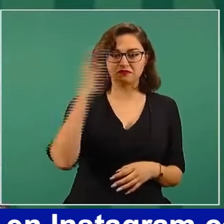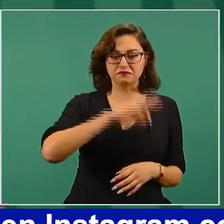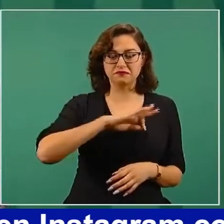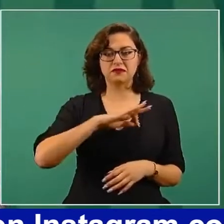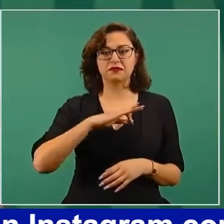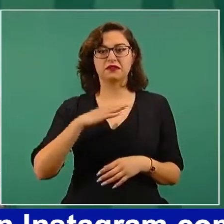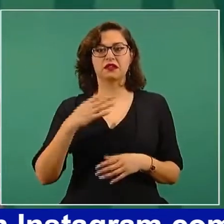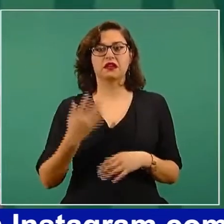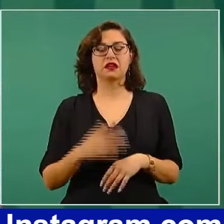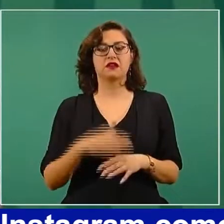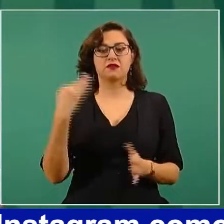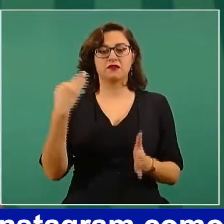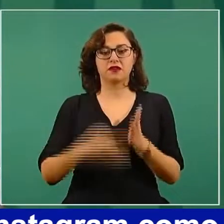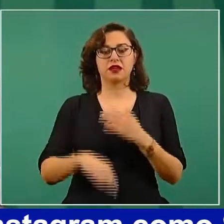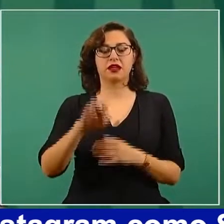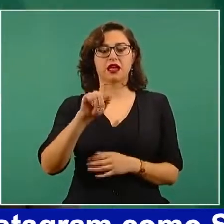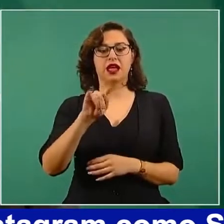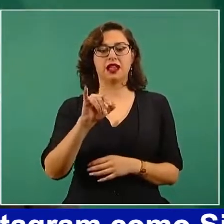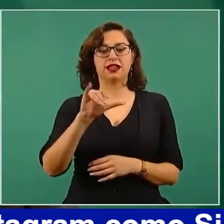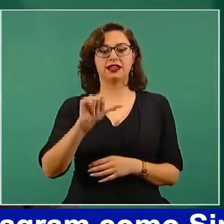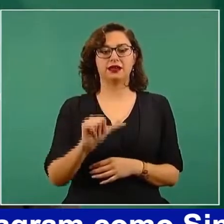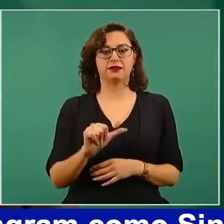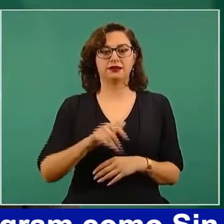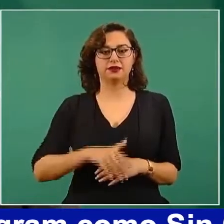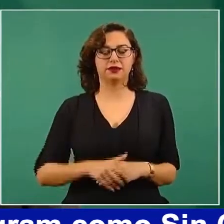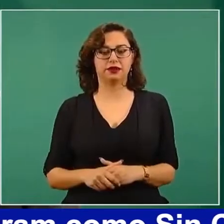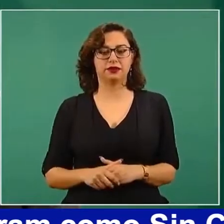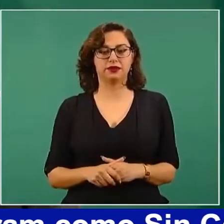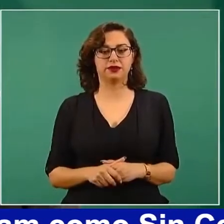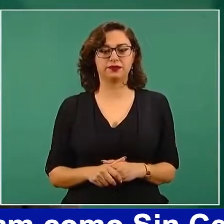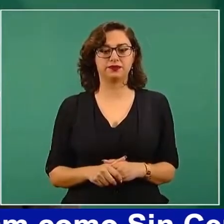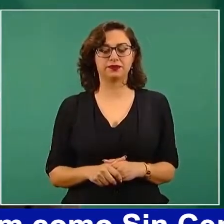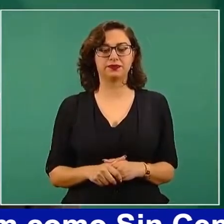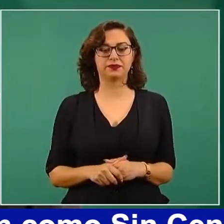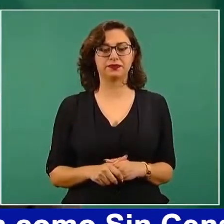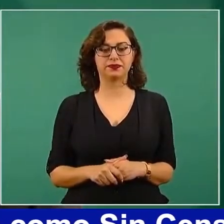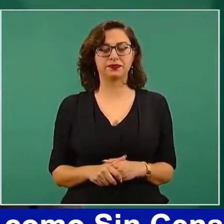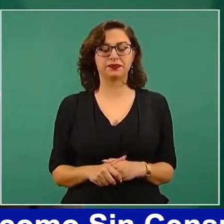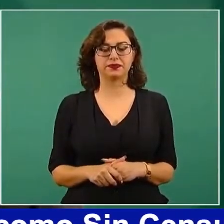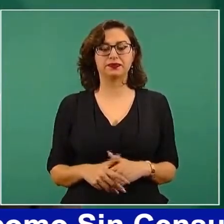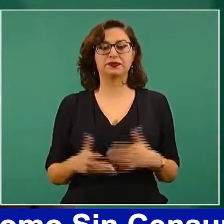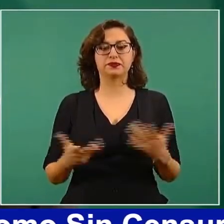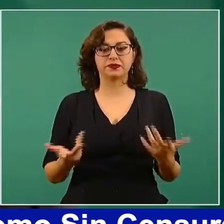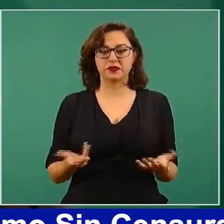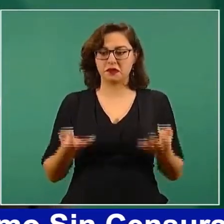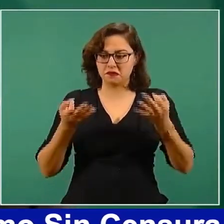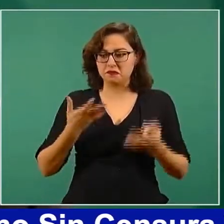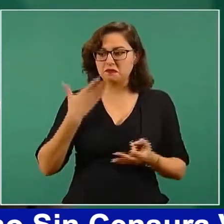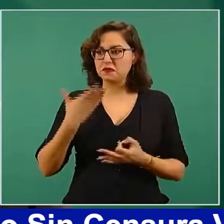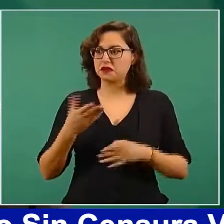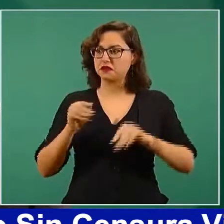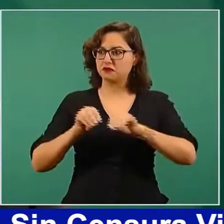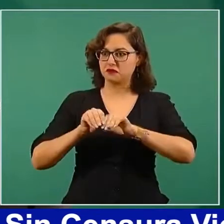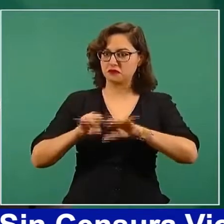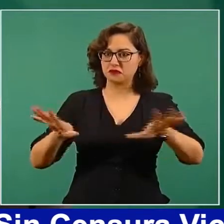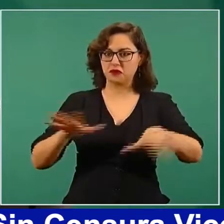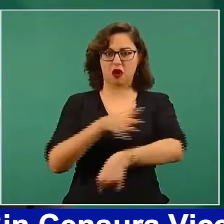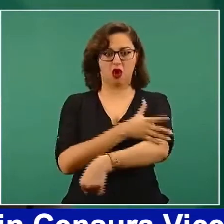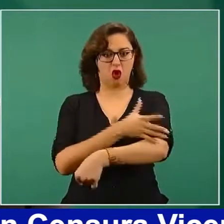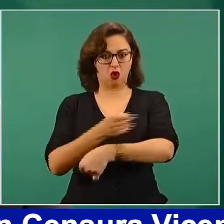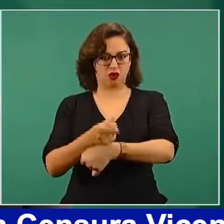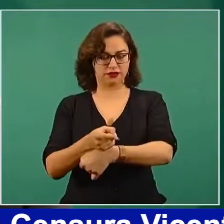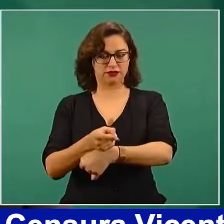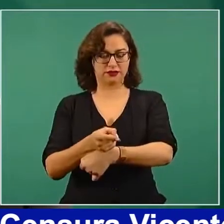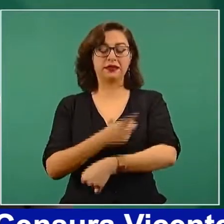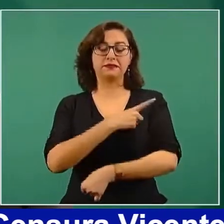en el manejo de la información. Entonces, vamos a mostrar sobre todo